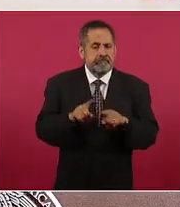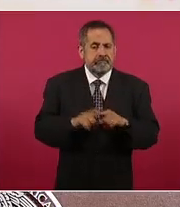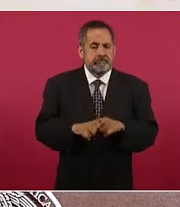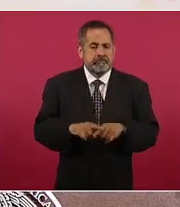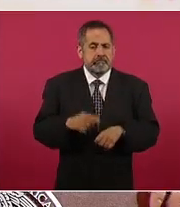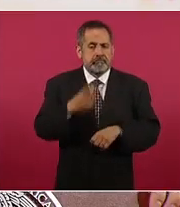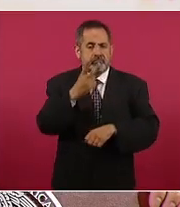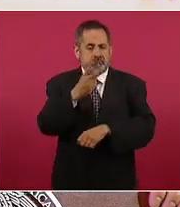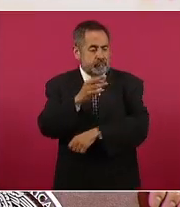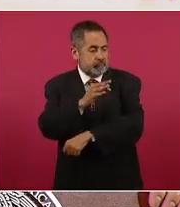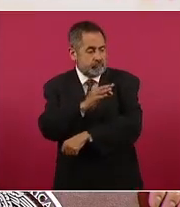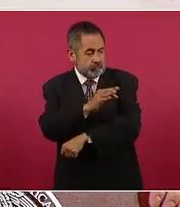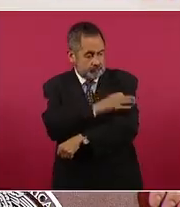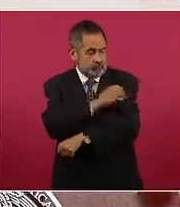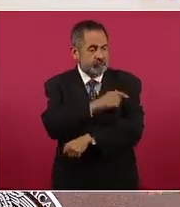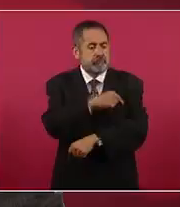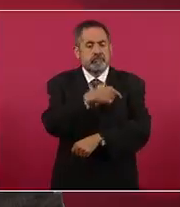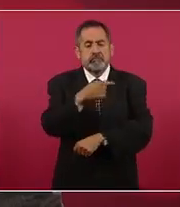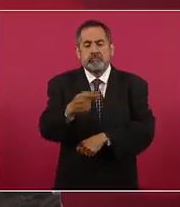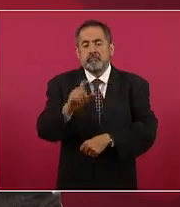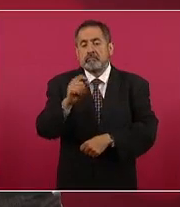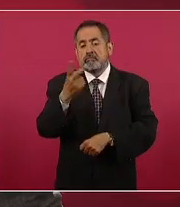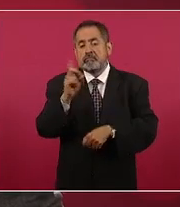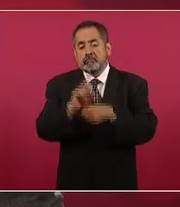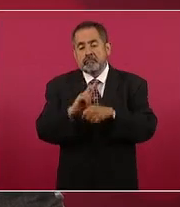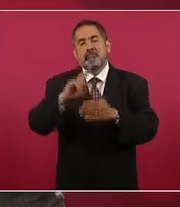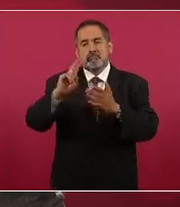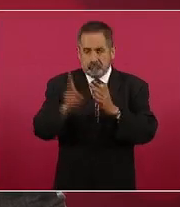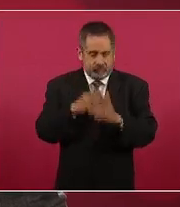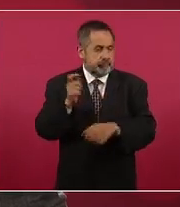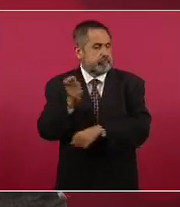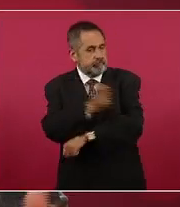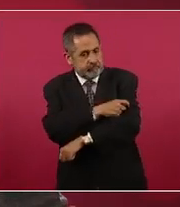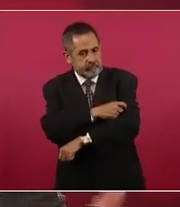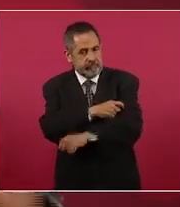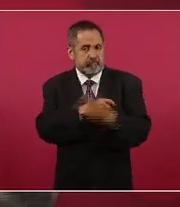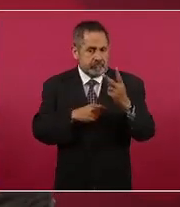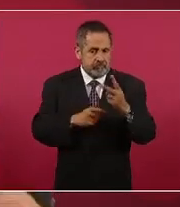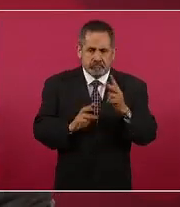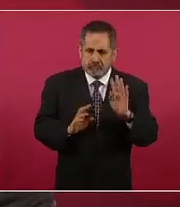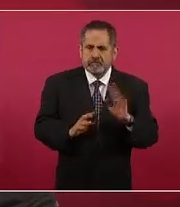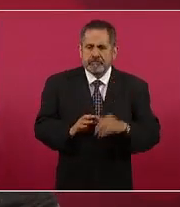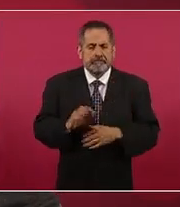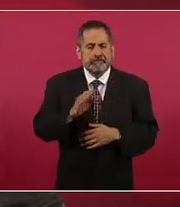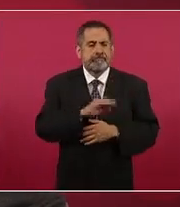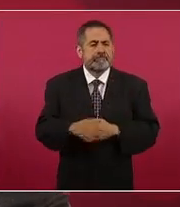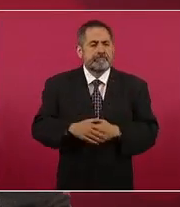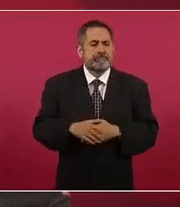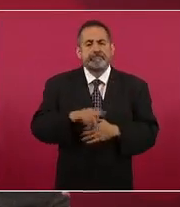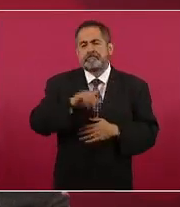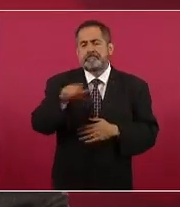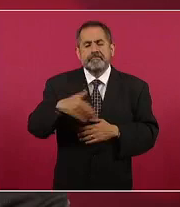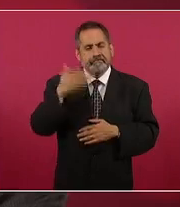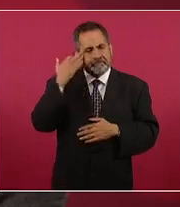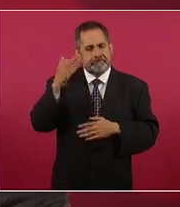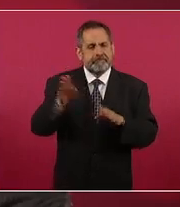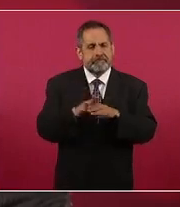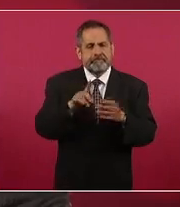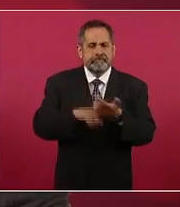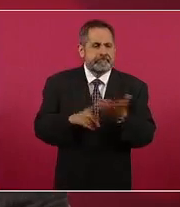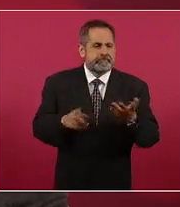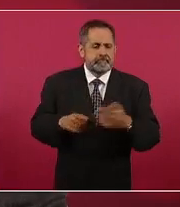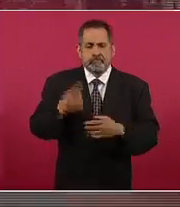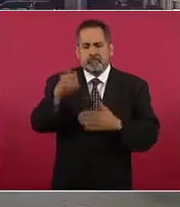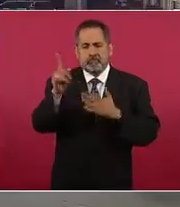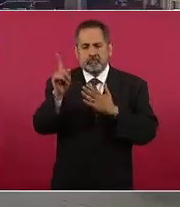dosis separadas por 21 días como recomendación se puede llegar a extender hasta más de